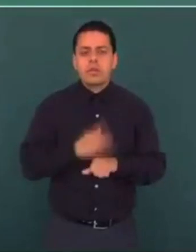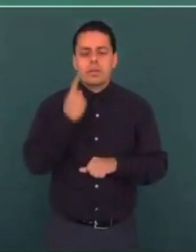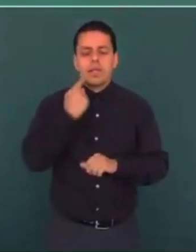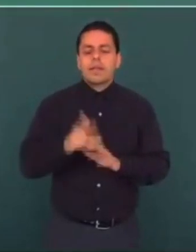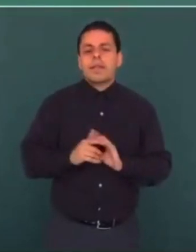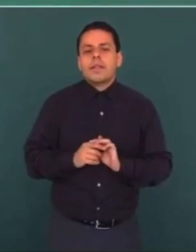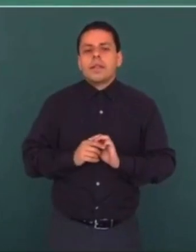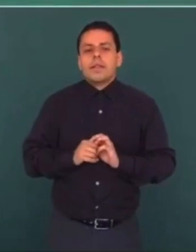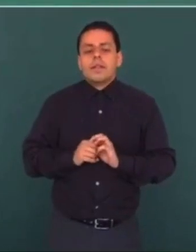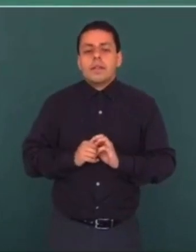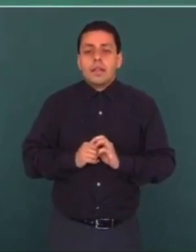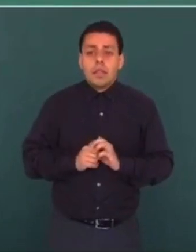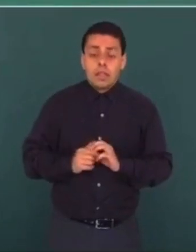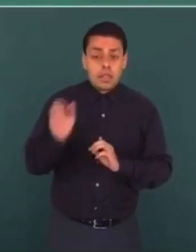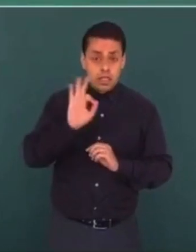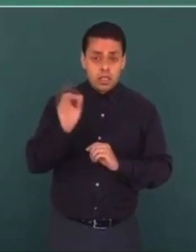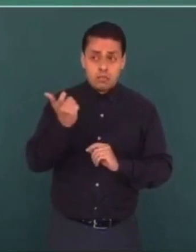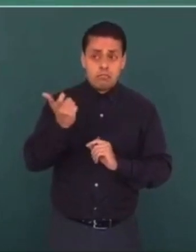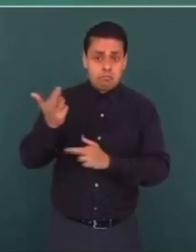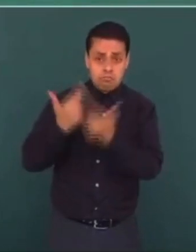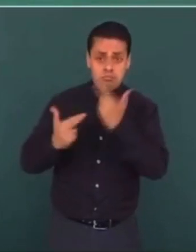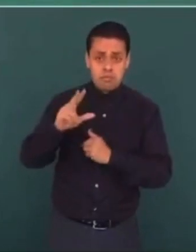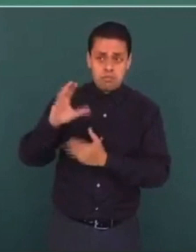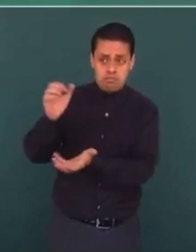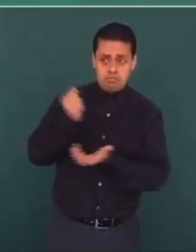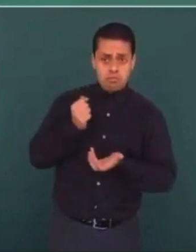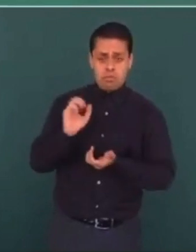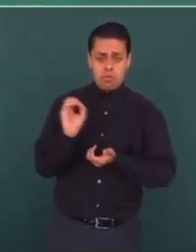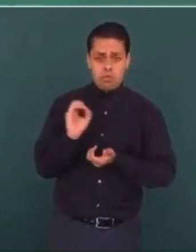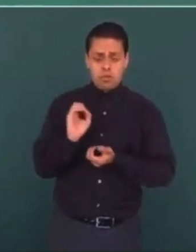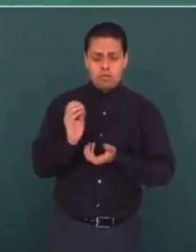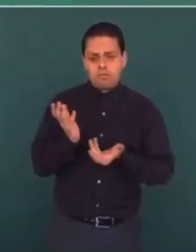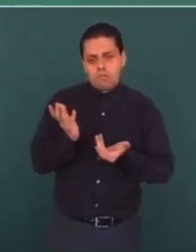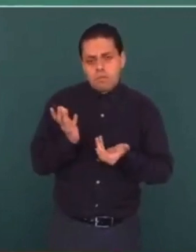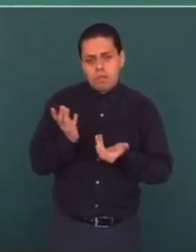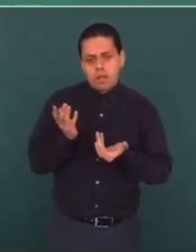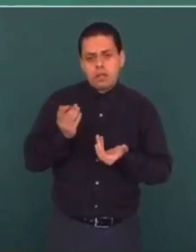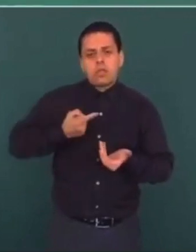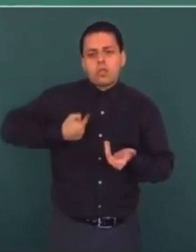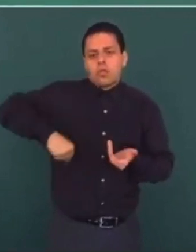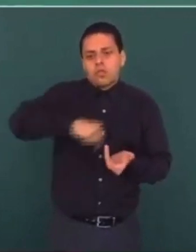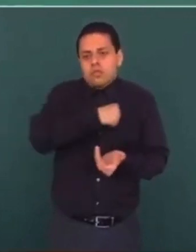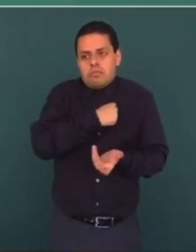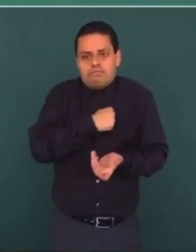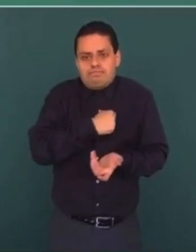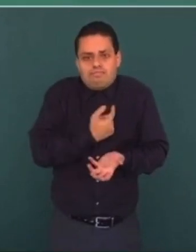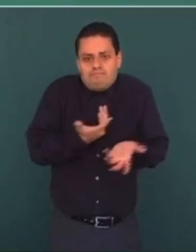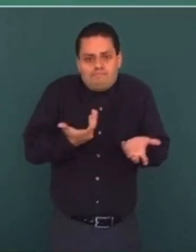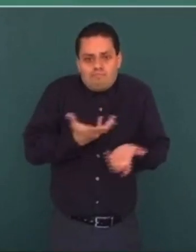Si no se devuelve el dinero, pues nosotros no podemos